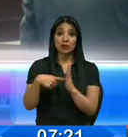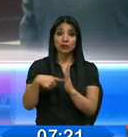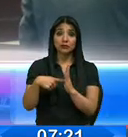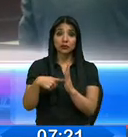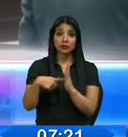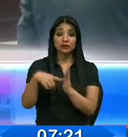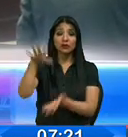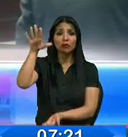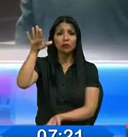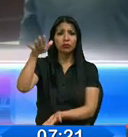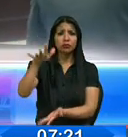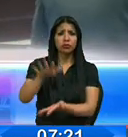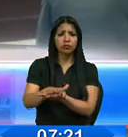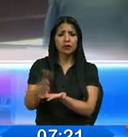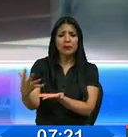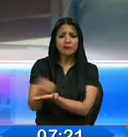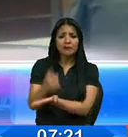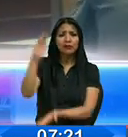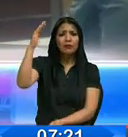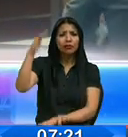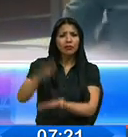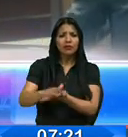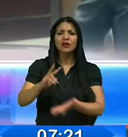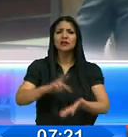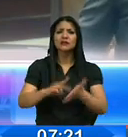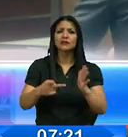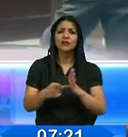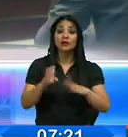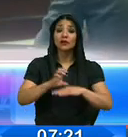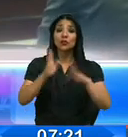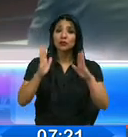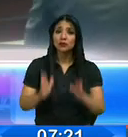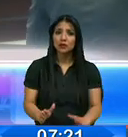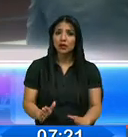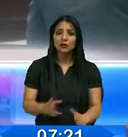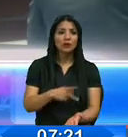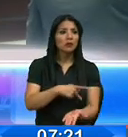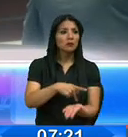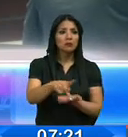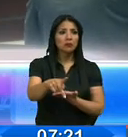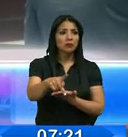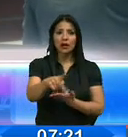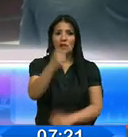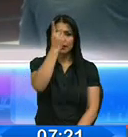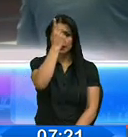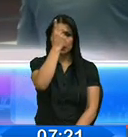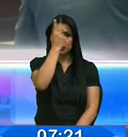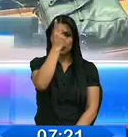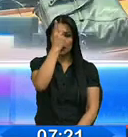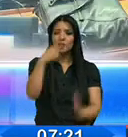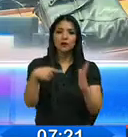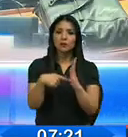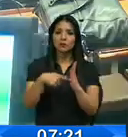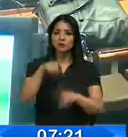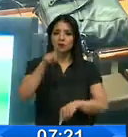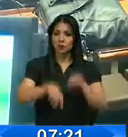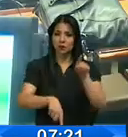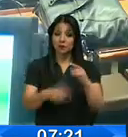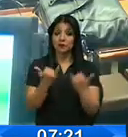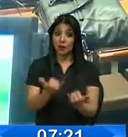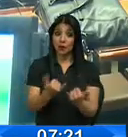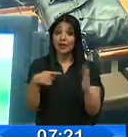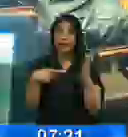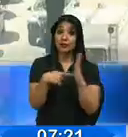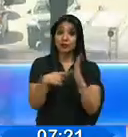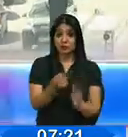verde iba decayendo. ¿Qué quiere decir esto? Que los ecuatorianos no podían pagar el valor del impuesto verde. Con esta derogatoria del